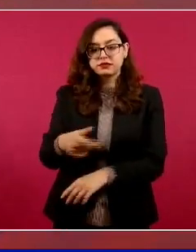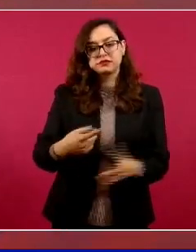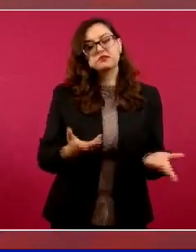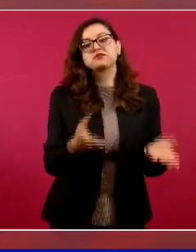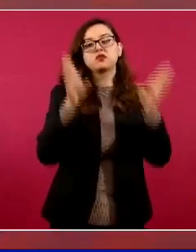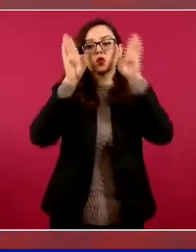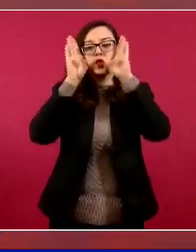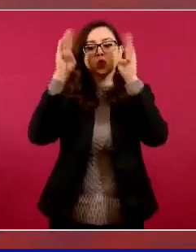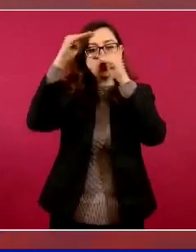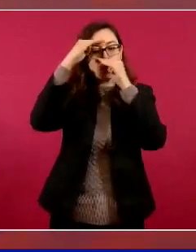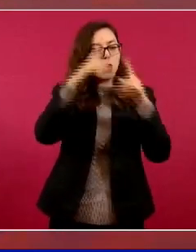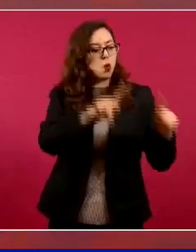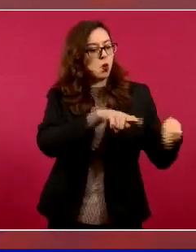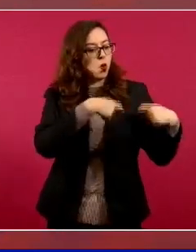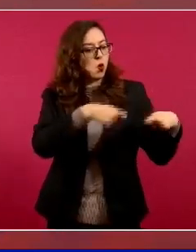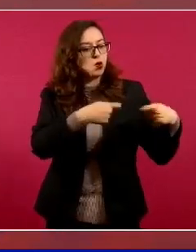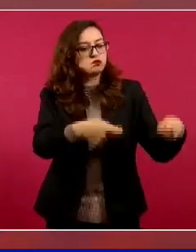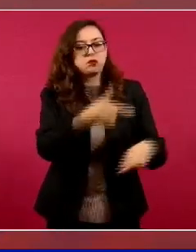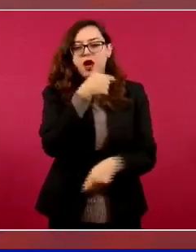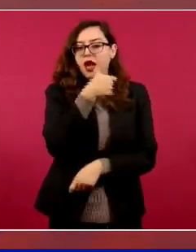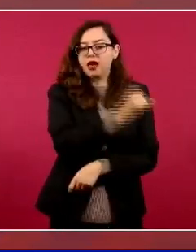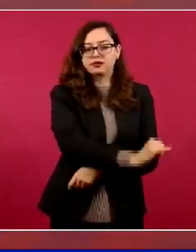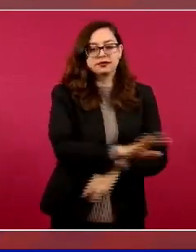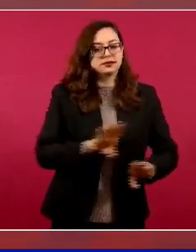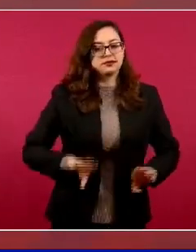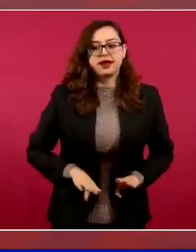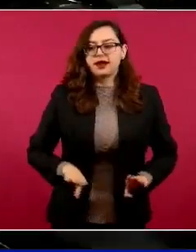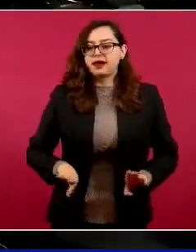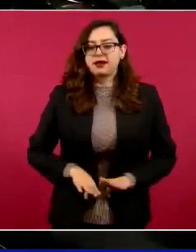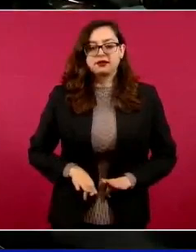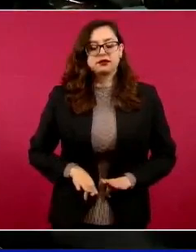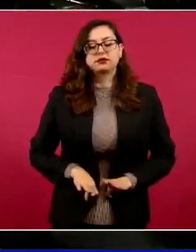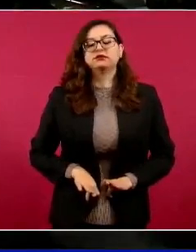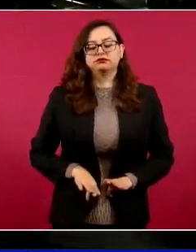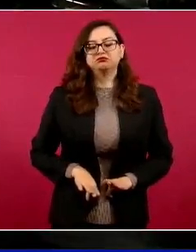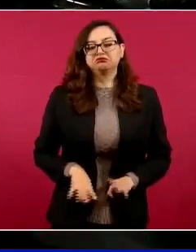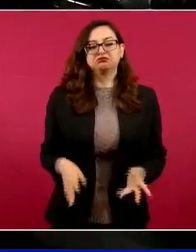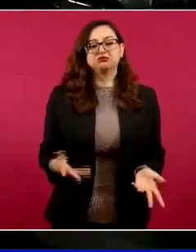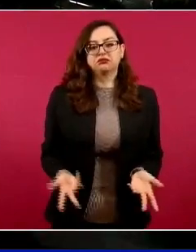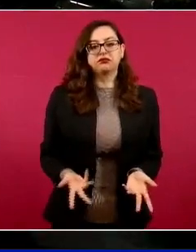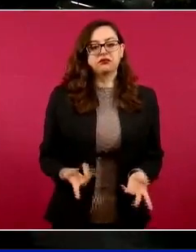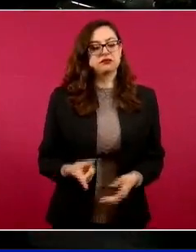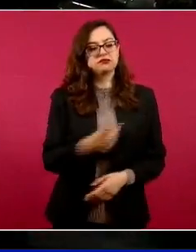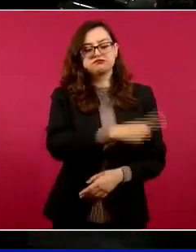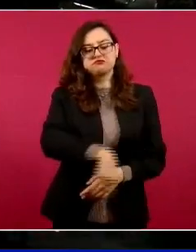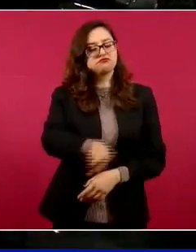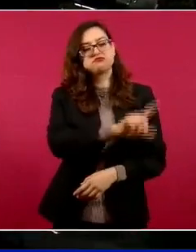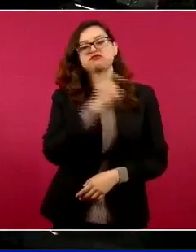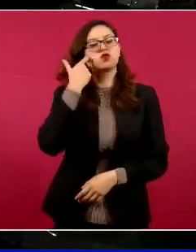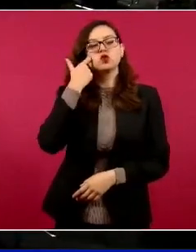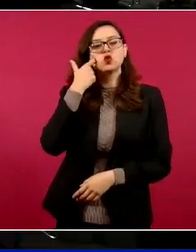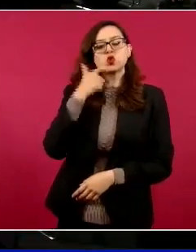Esa es una característica del conservadurismo. requieren